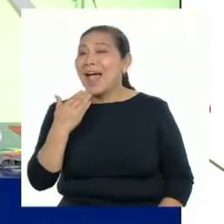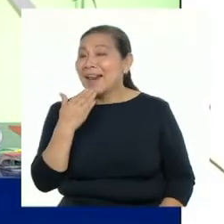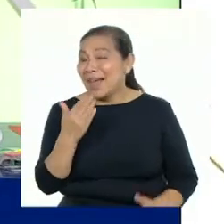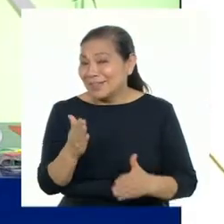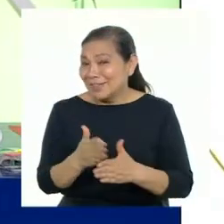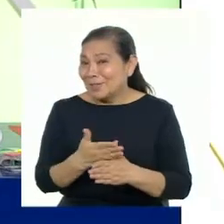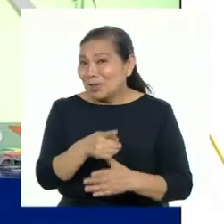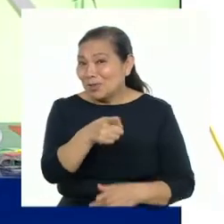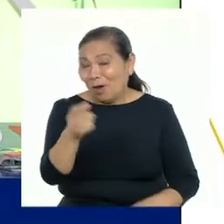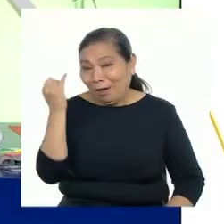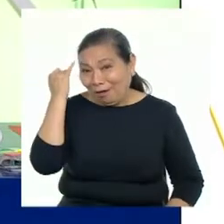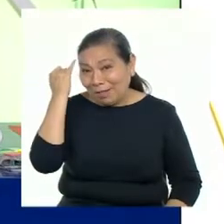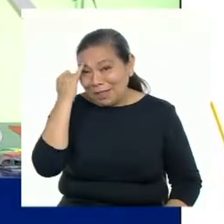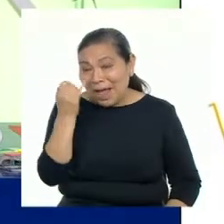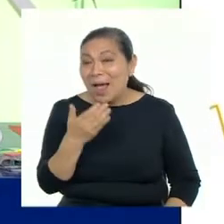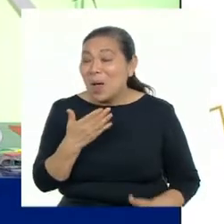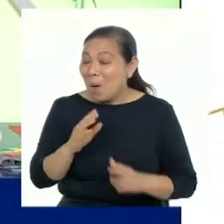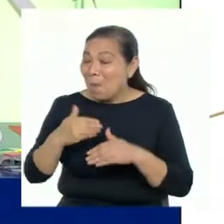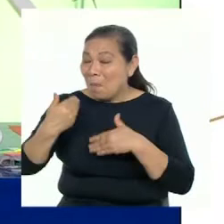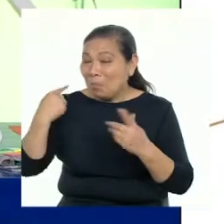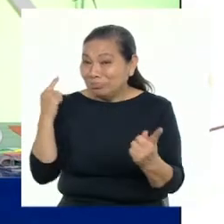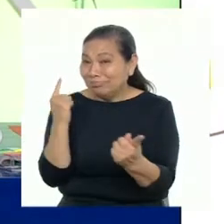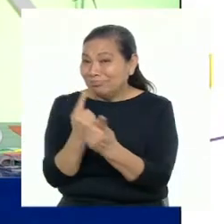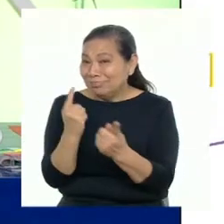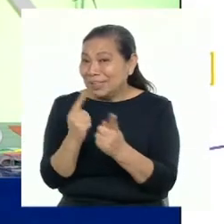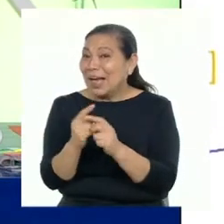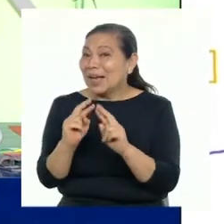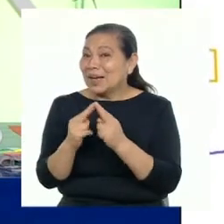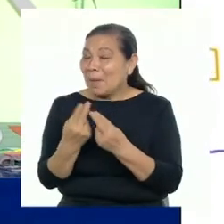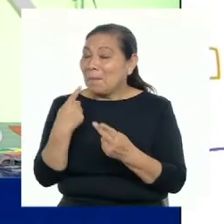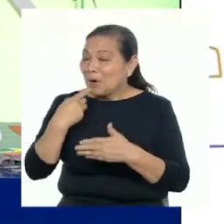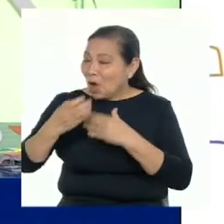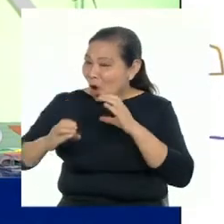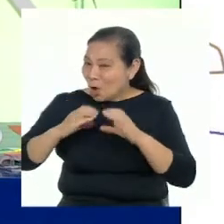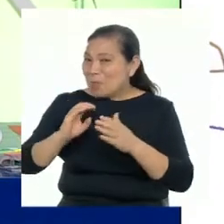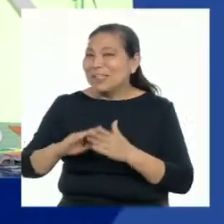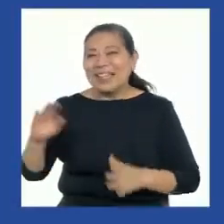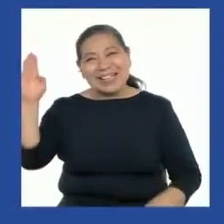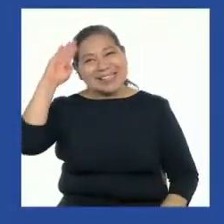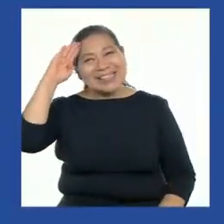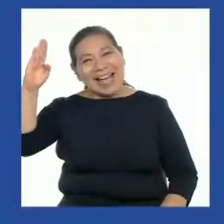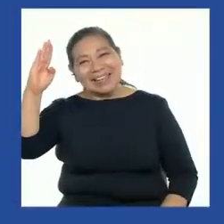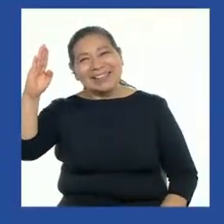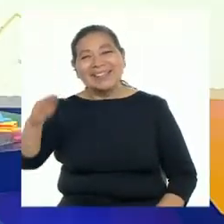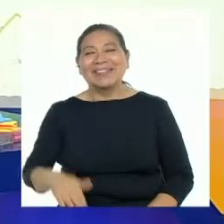compartir sus ideas y planes. Espero que pronto nos volvamos a reunir para seguir conversando. ¡Chau!